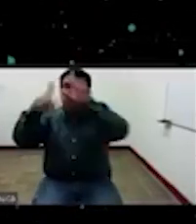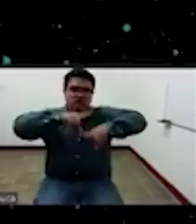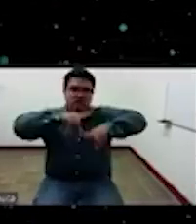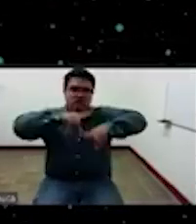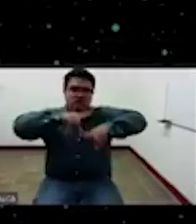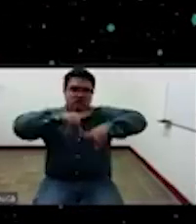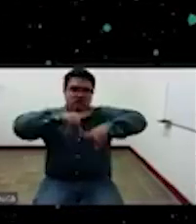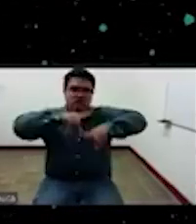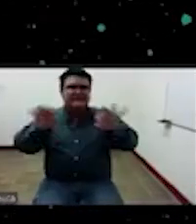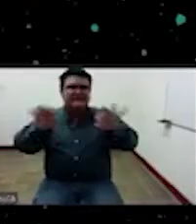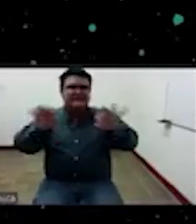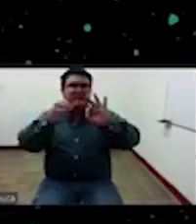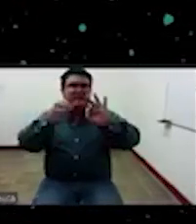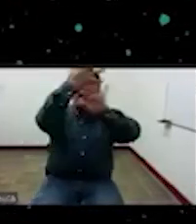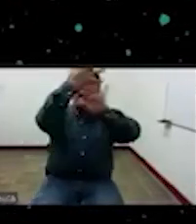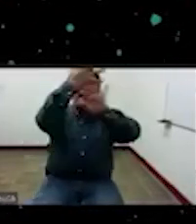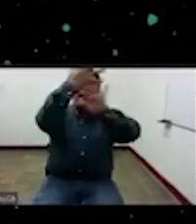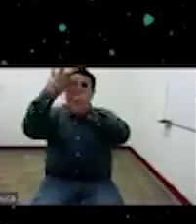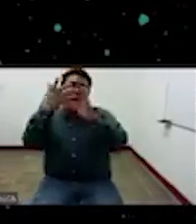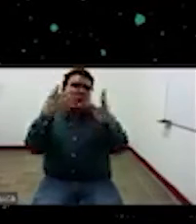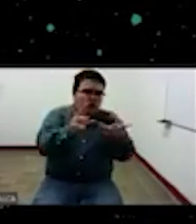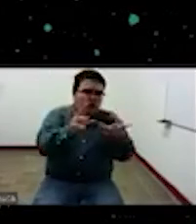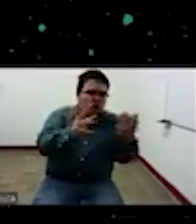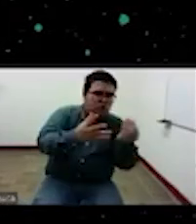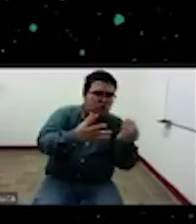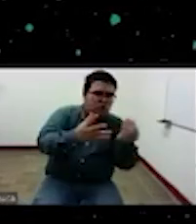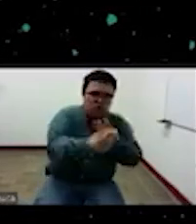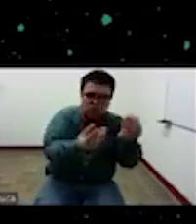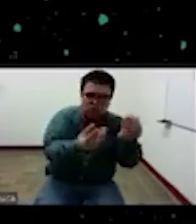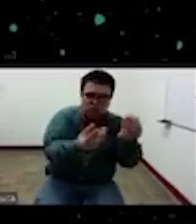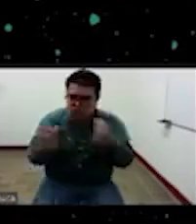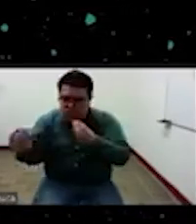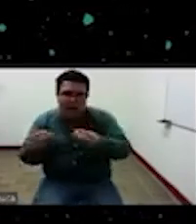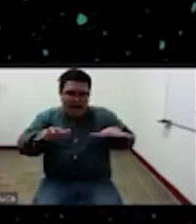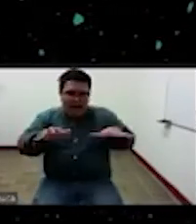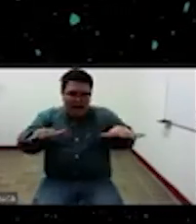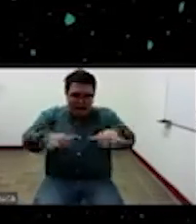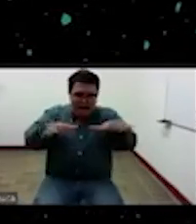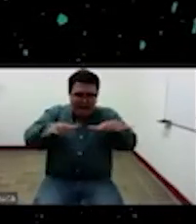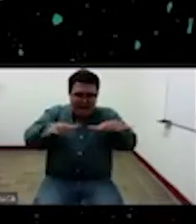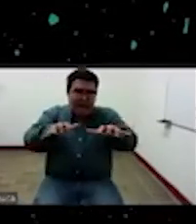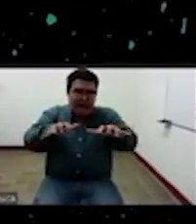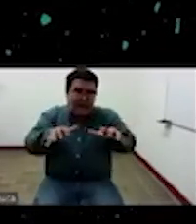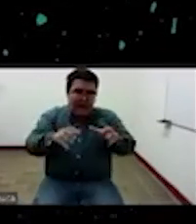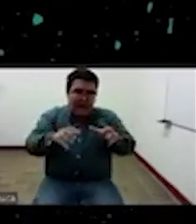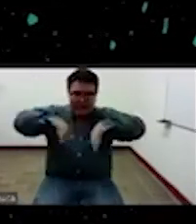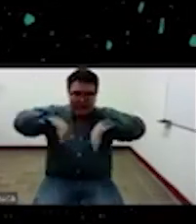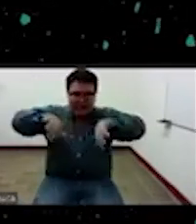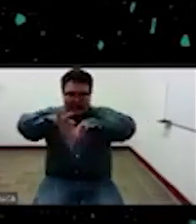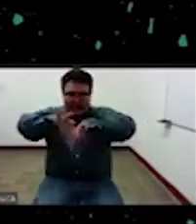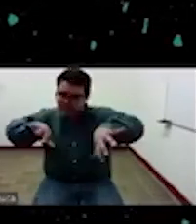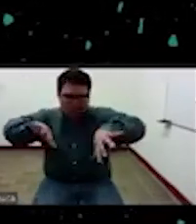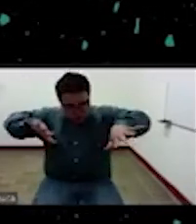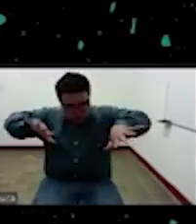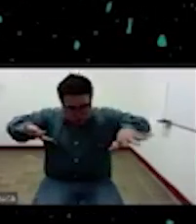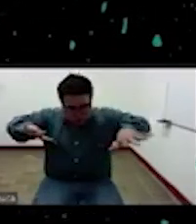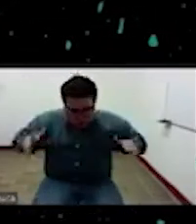a partir de esas acciones colectivas esas acciones diarias esas acciones comunes cierto